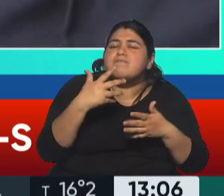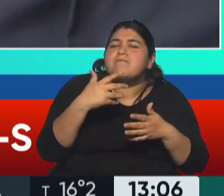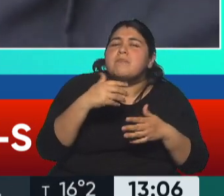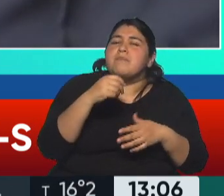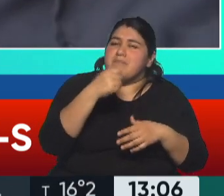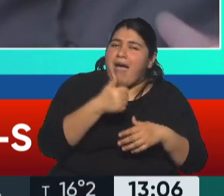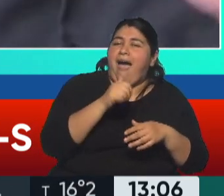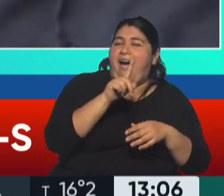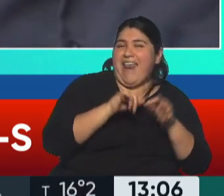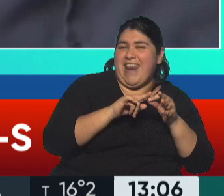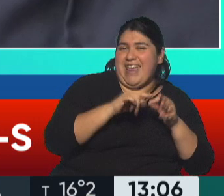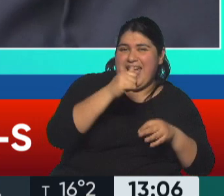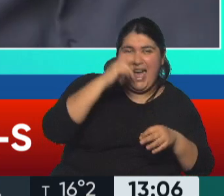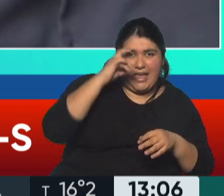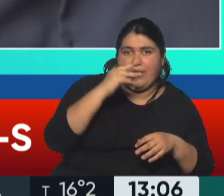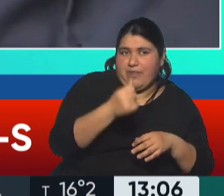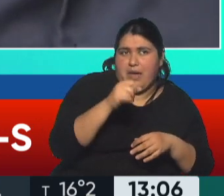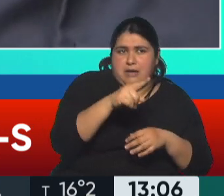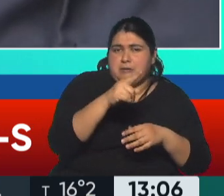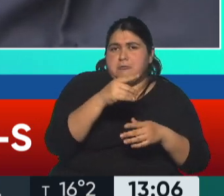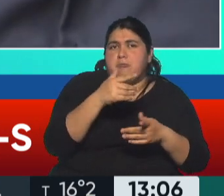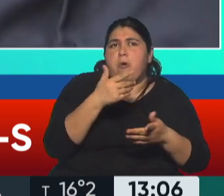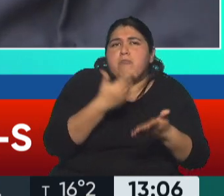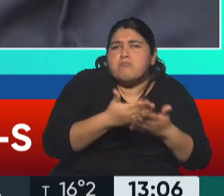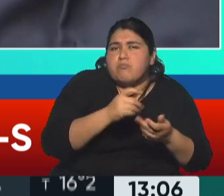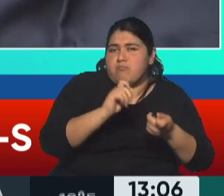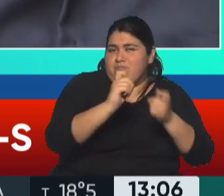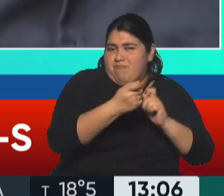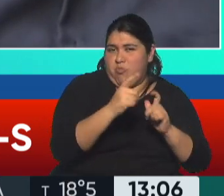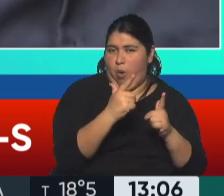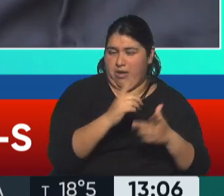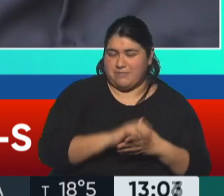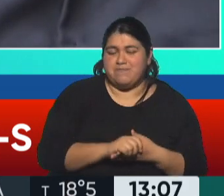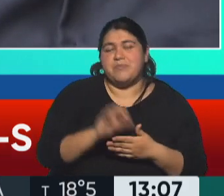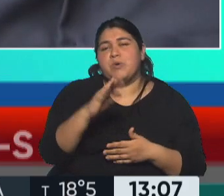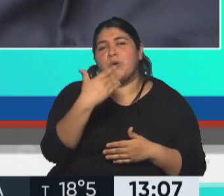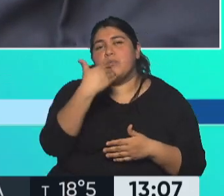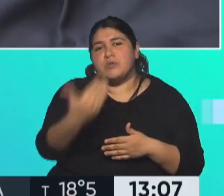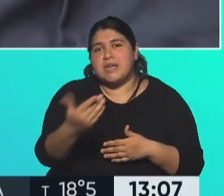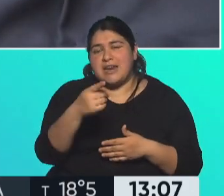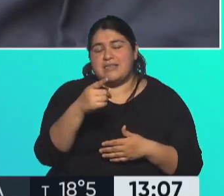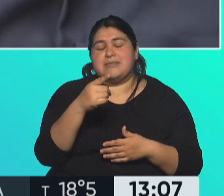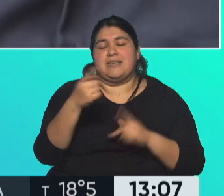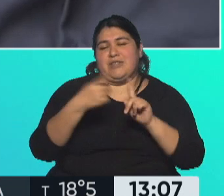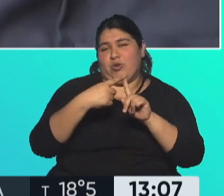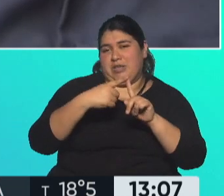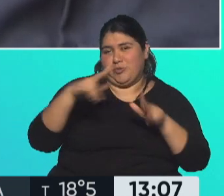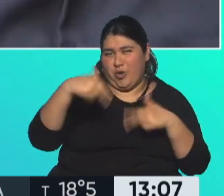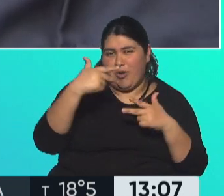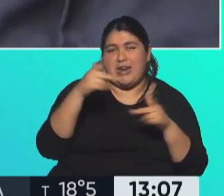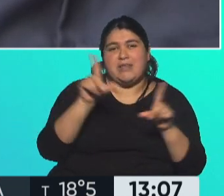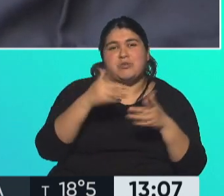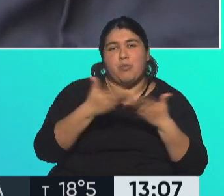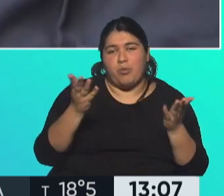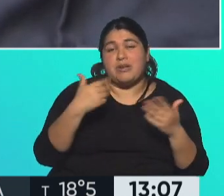nunca pudo ser. Nunca pudo ser ese tipo de amenaza. Alfred Montero, te agradecemos mucho este contacto con la televisión pública y te